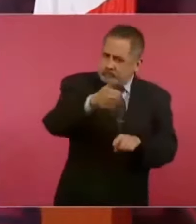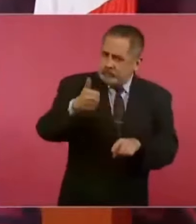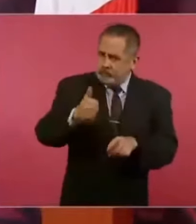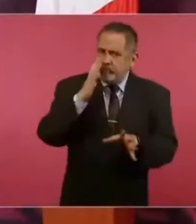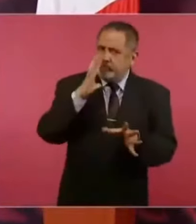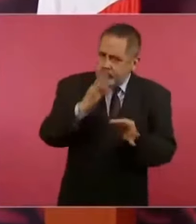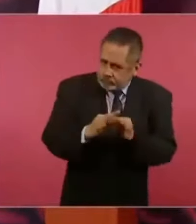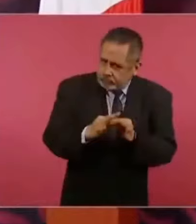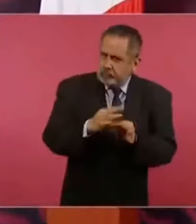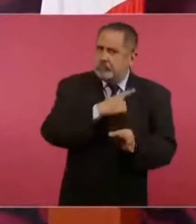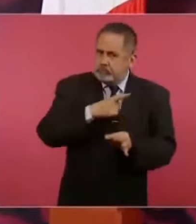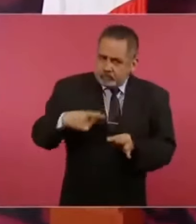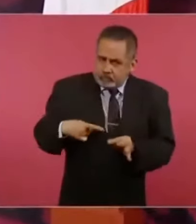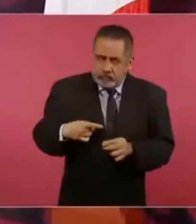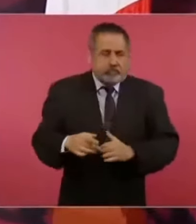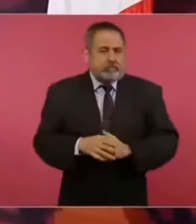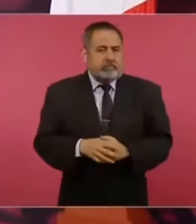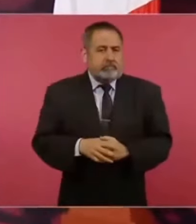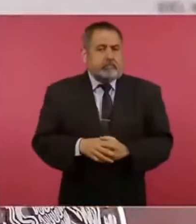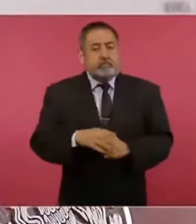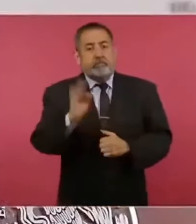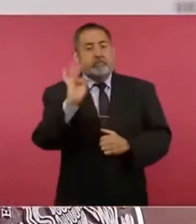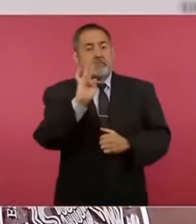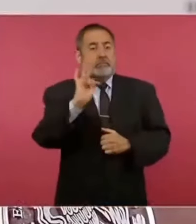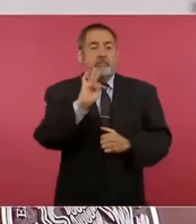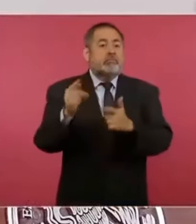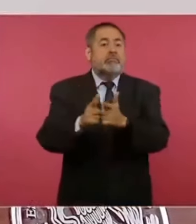Y donde lo soliciten los partidos,